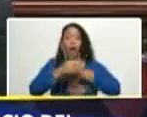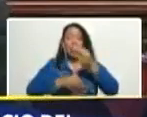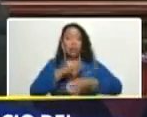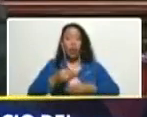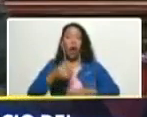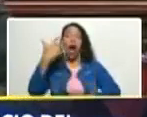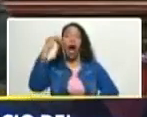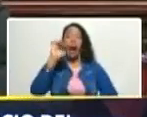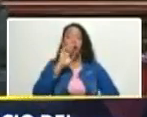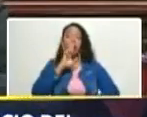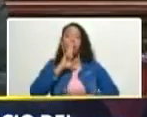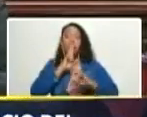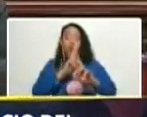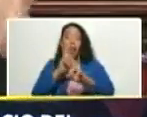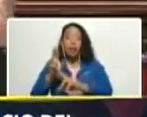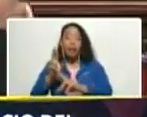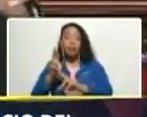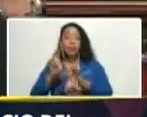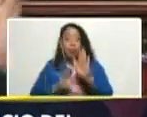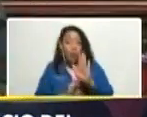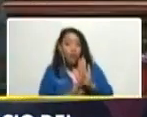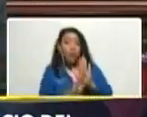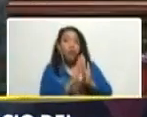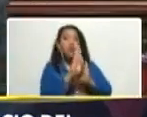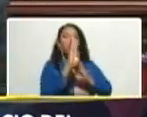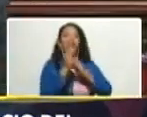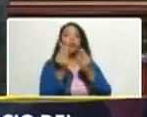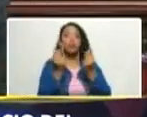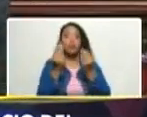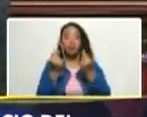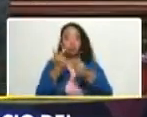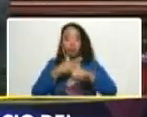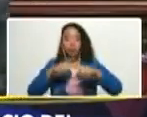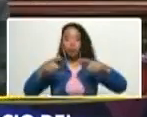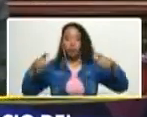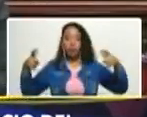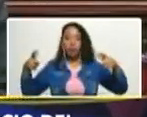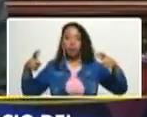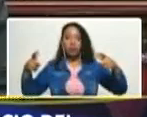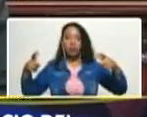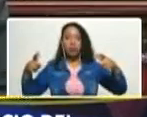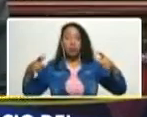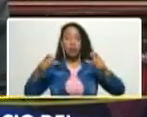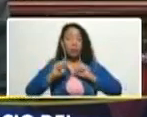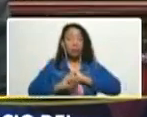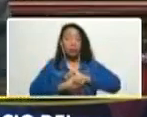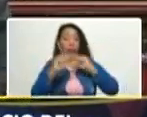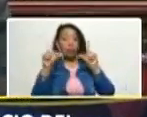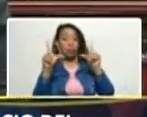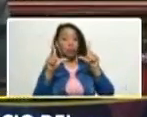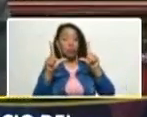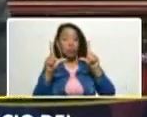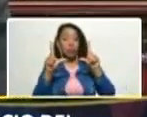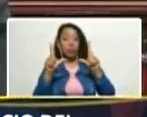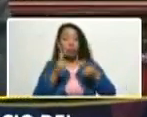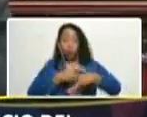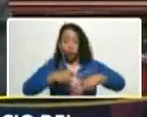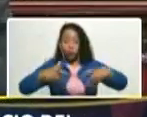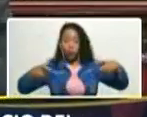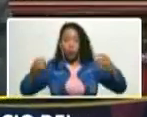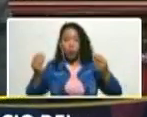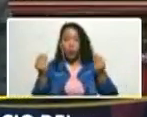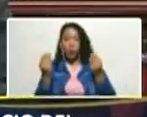resultados e impacto en el crecimiento y la recuperación económica y con el impacto en el crecimiento y la